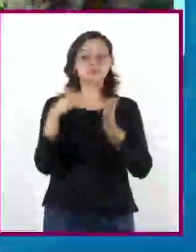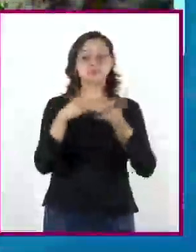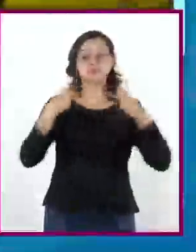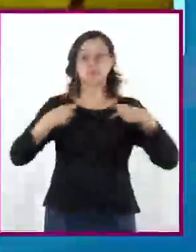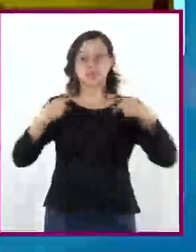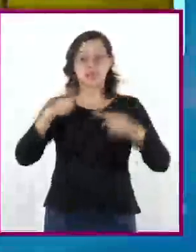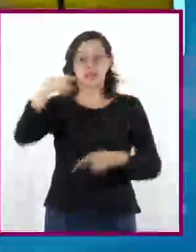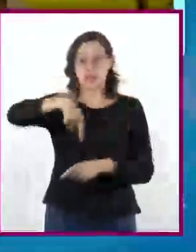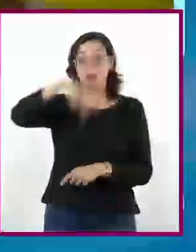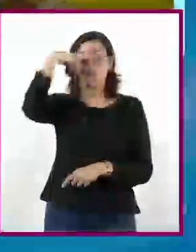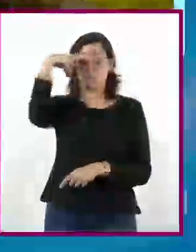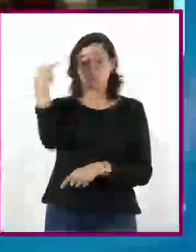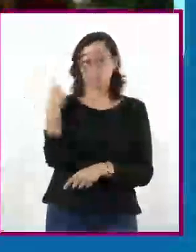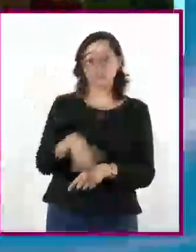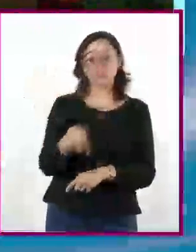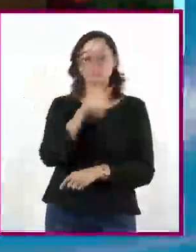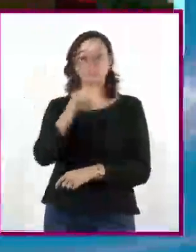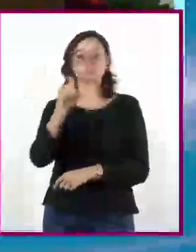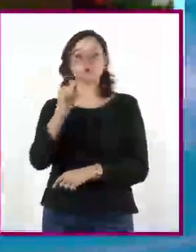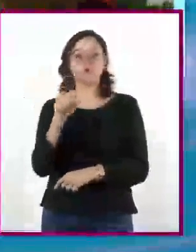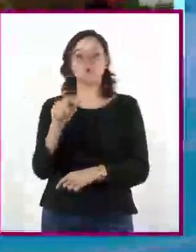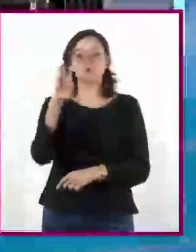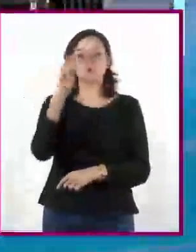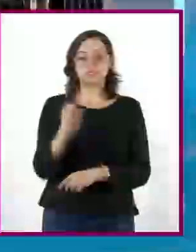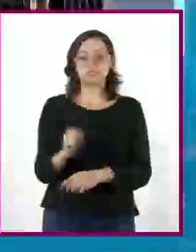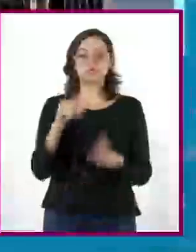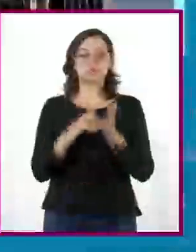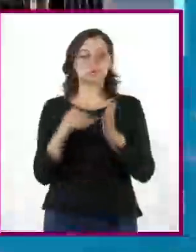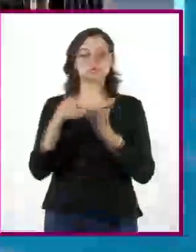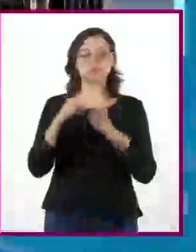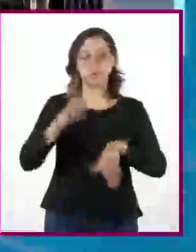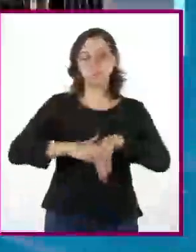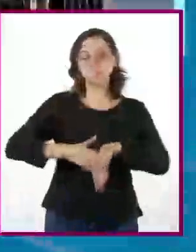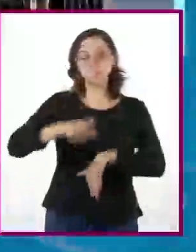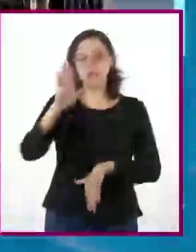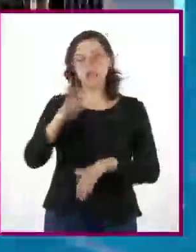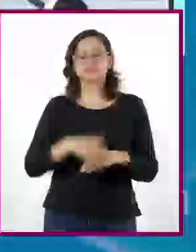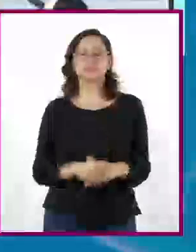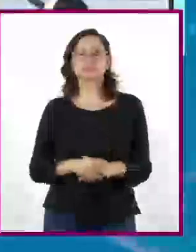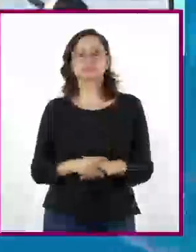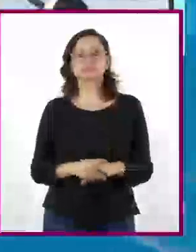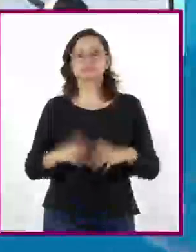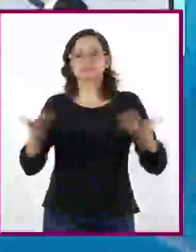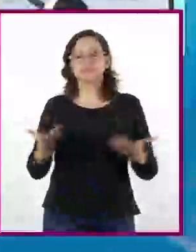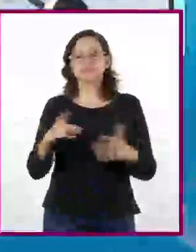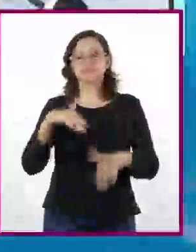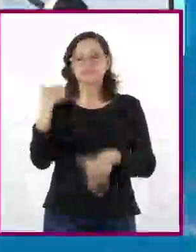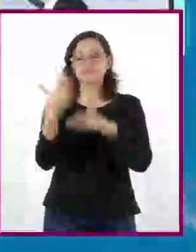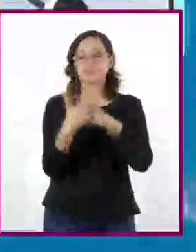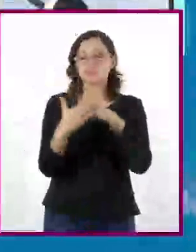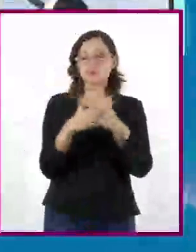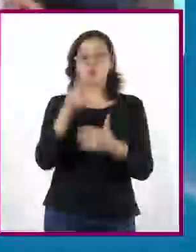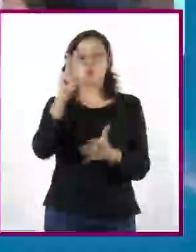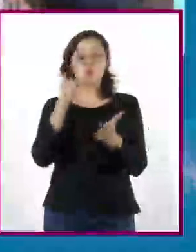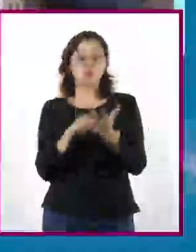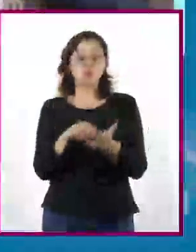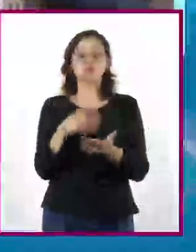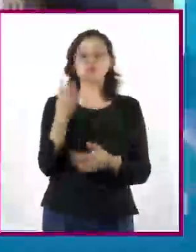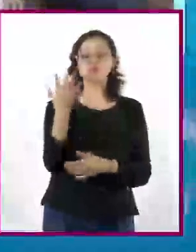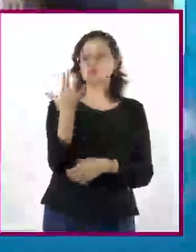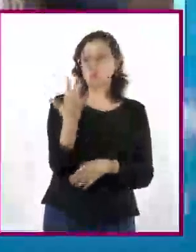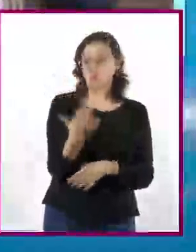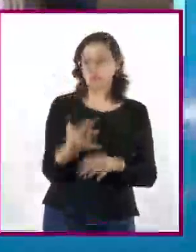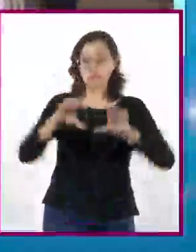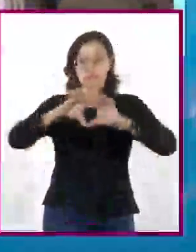México tenía arriba de 129 millones. Según las proyecciones de población, para 2050 habrá más de 9